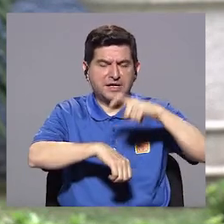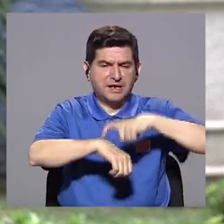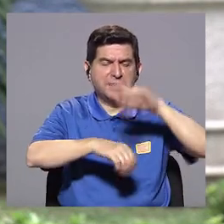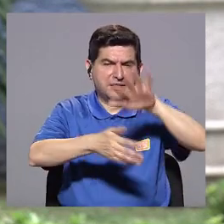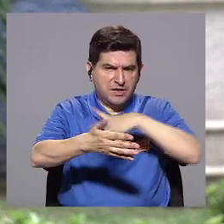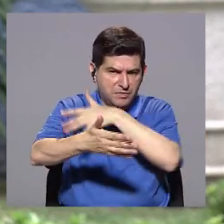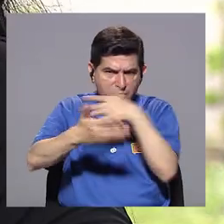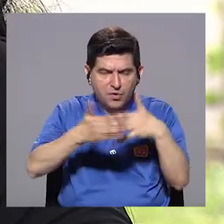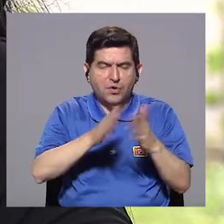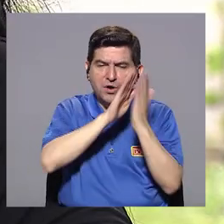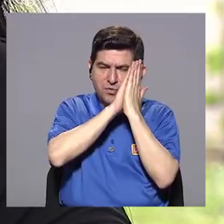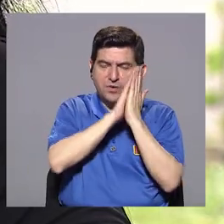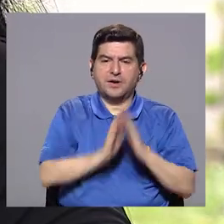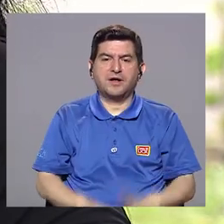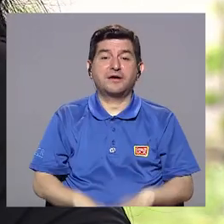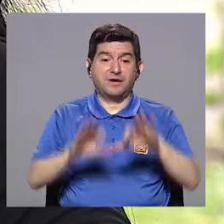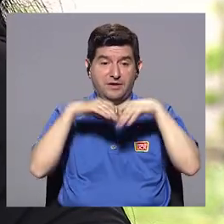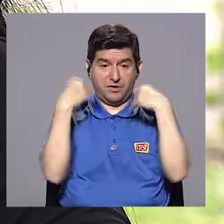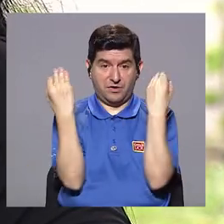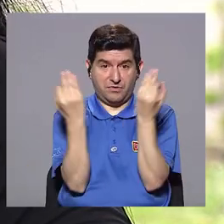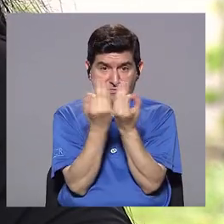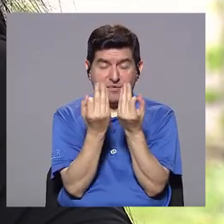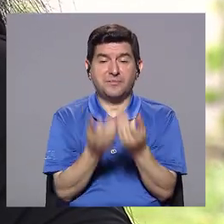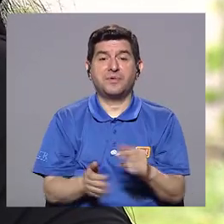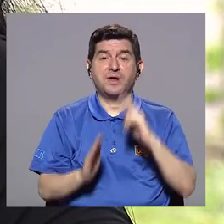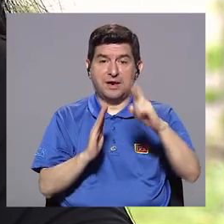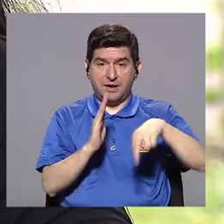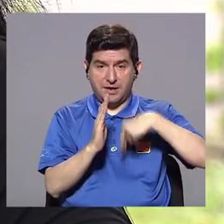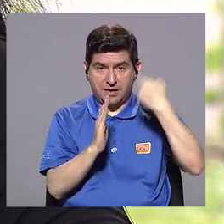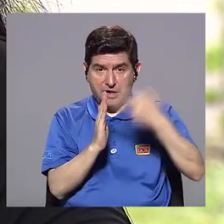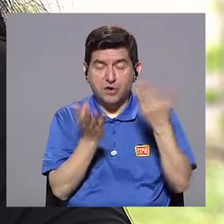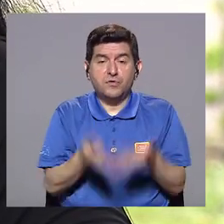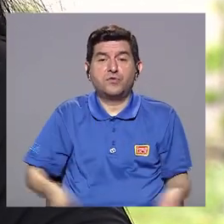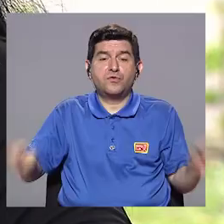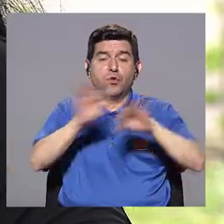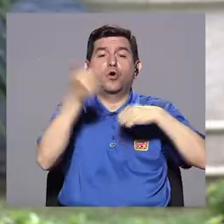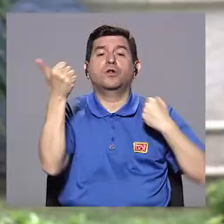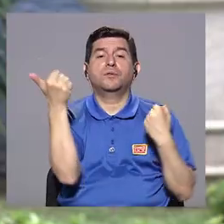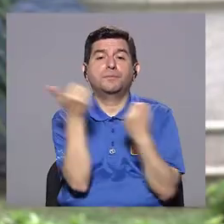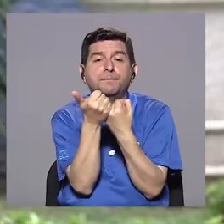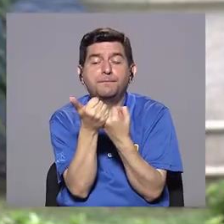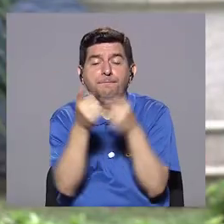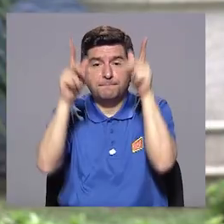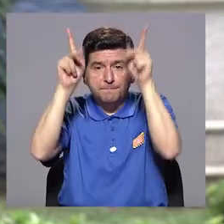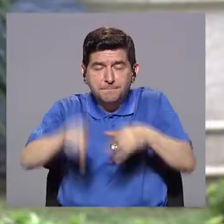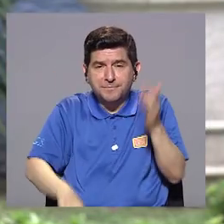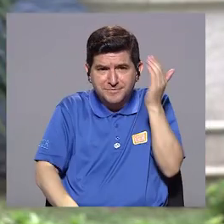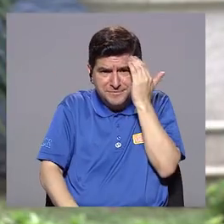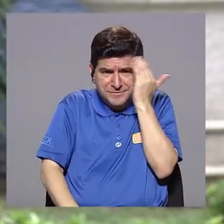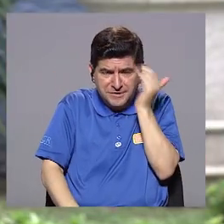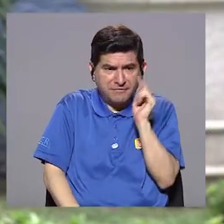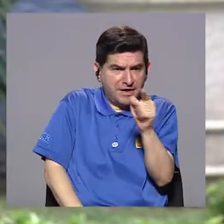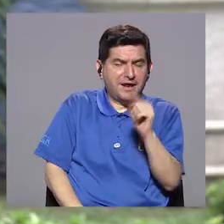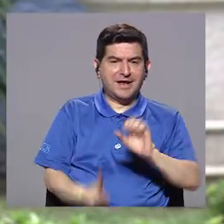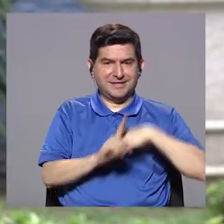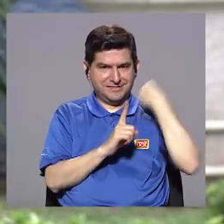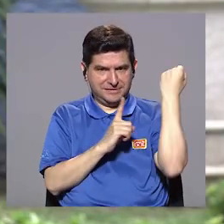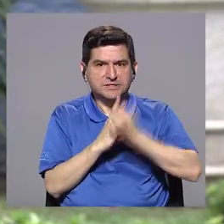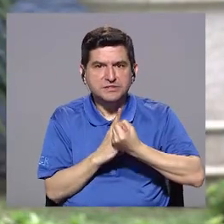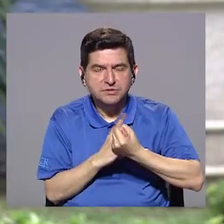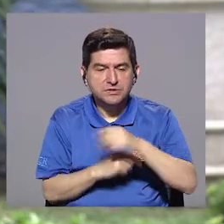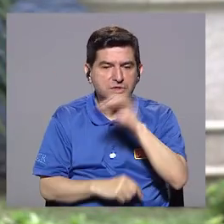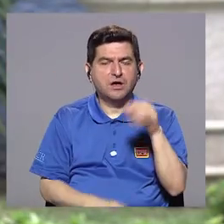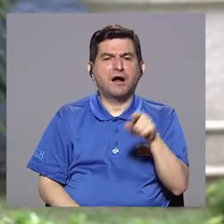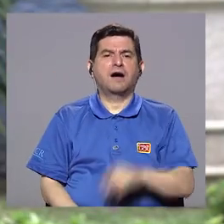de este adolescente también. La familia cumple un rol fundamental en el apoyo para que esta persona conozca su condición